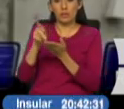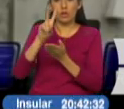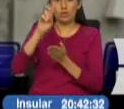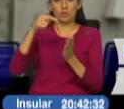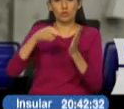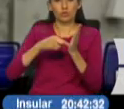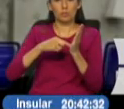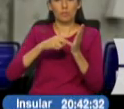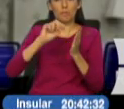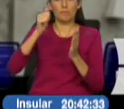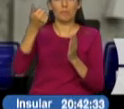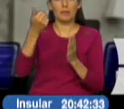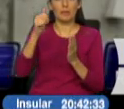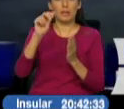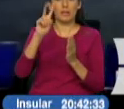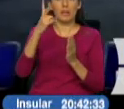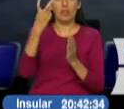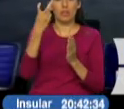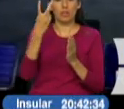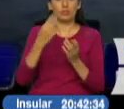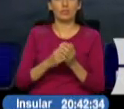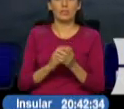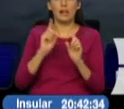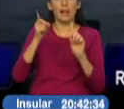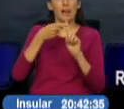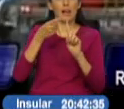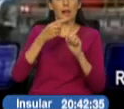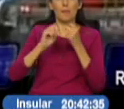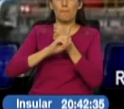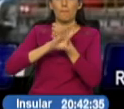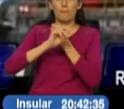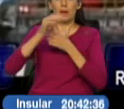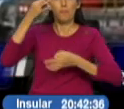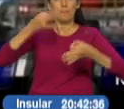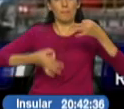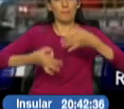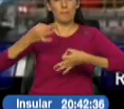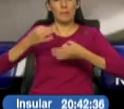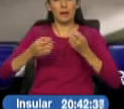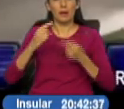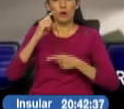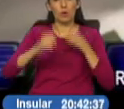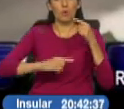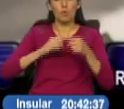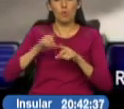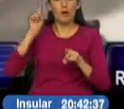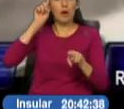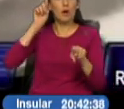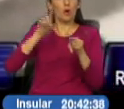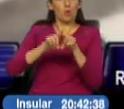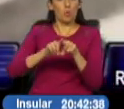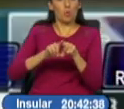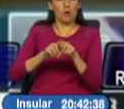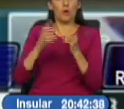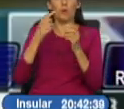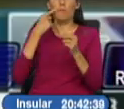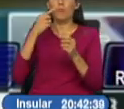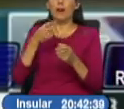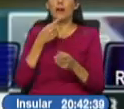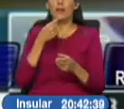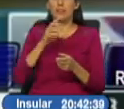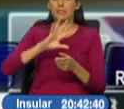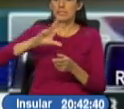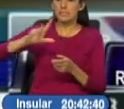y 2013 se trata de la primera declaración del ejecutivo ante la justicia tras haber llegado a un acuerdo para confesar la trama de corrupción